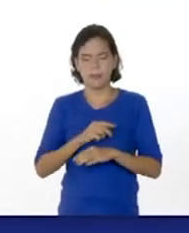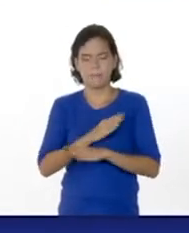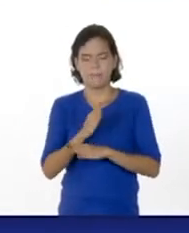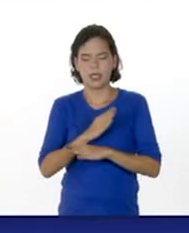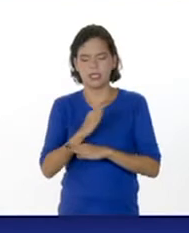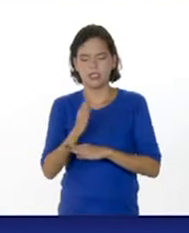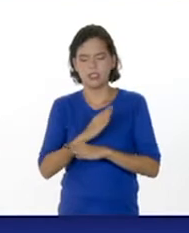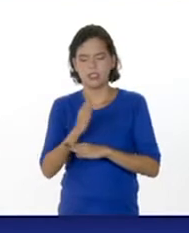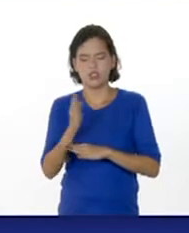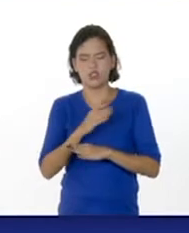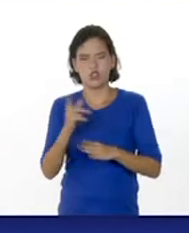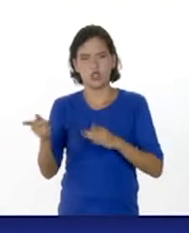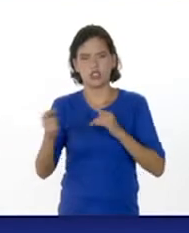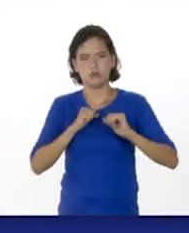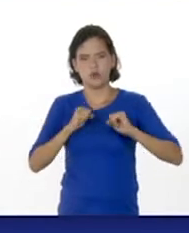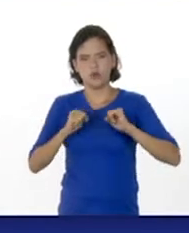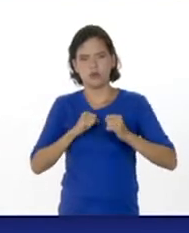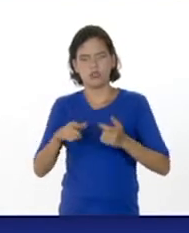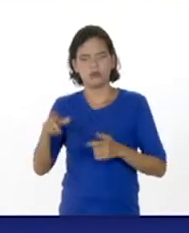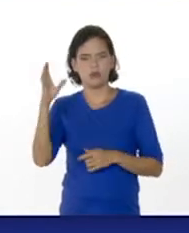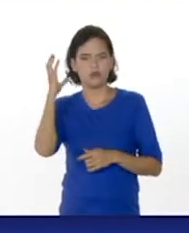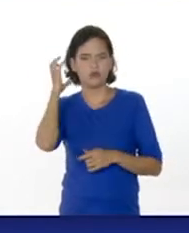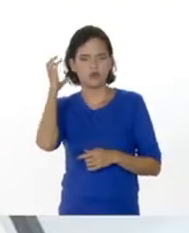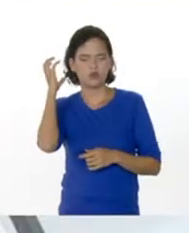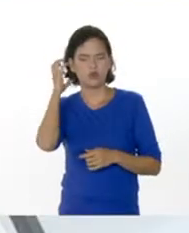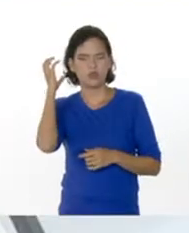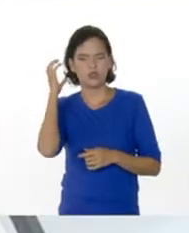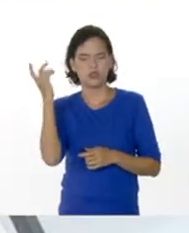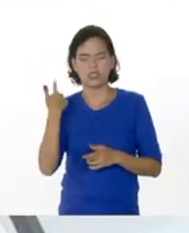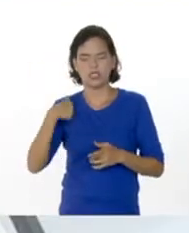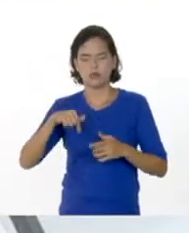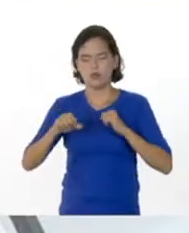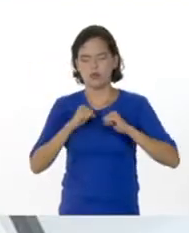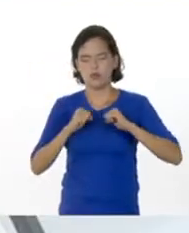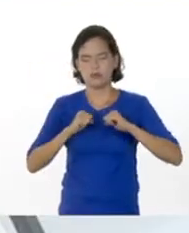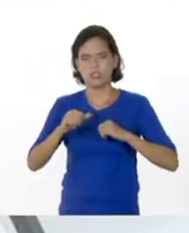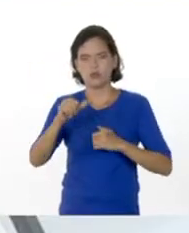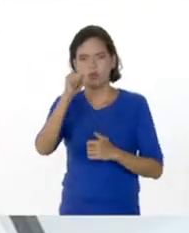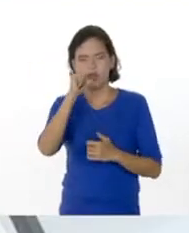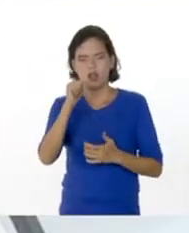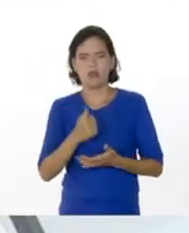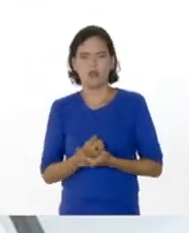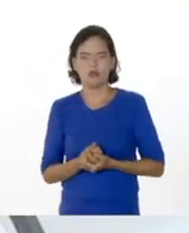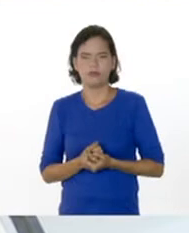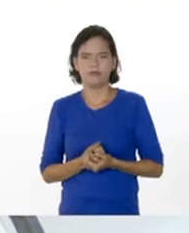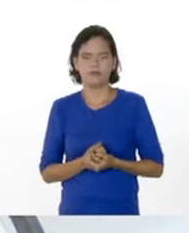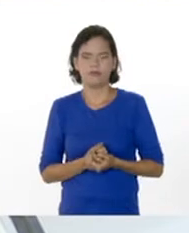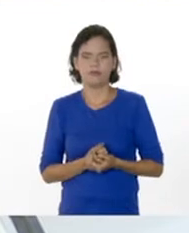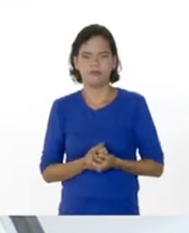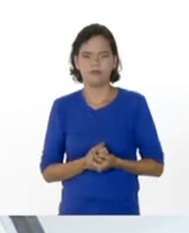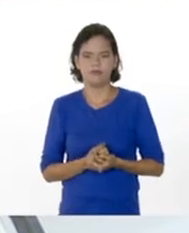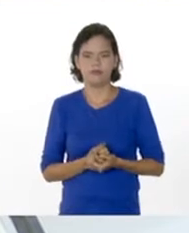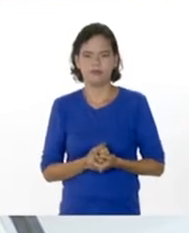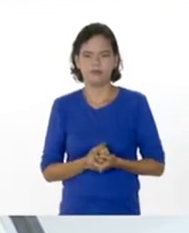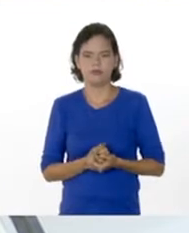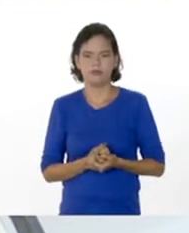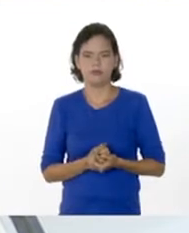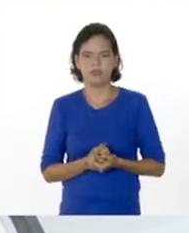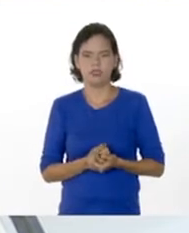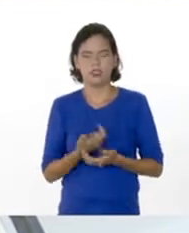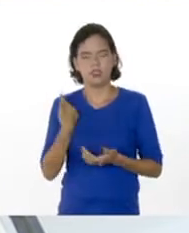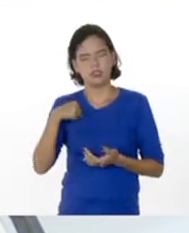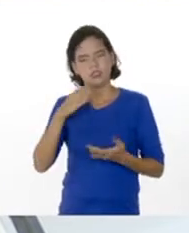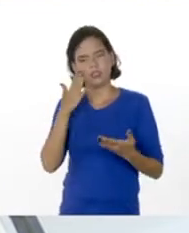ultrasonido. Tenemos entonces el movimiento del agua o el agua en movimiento. Fíjense,